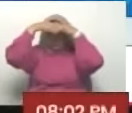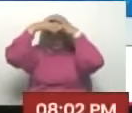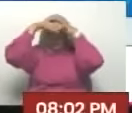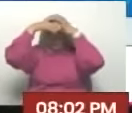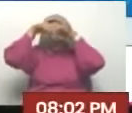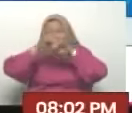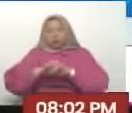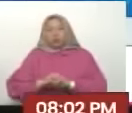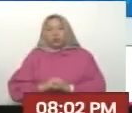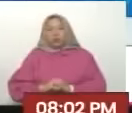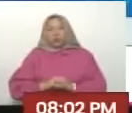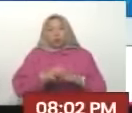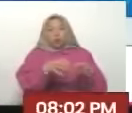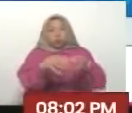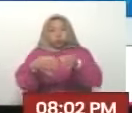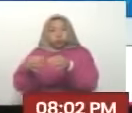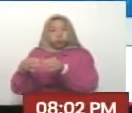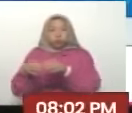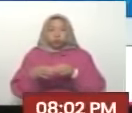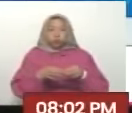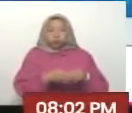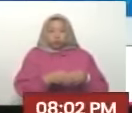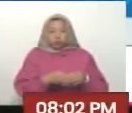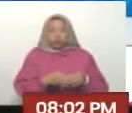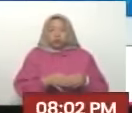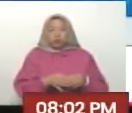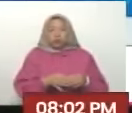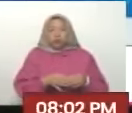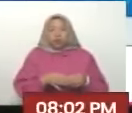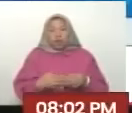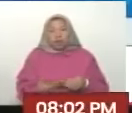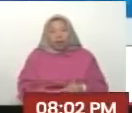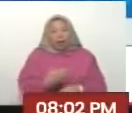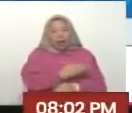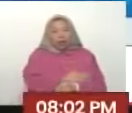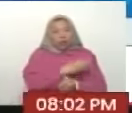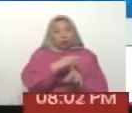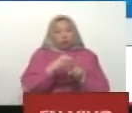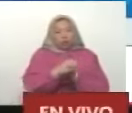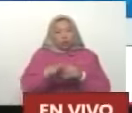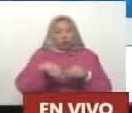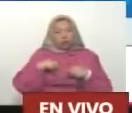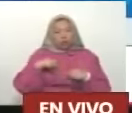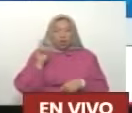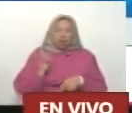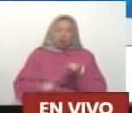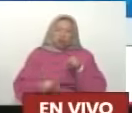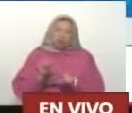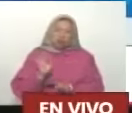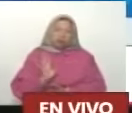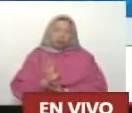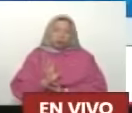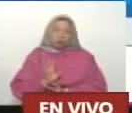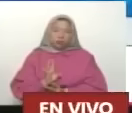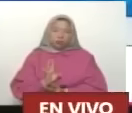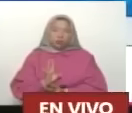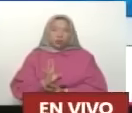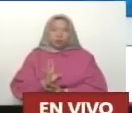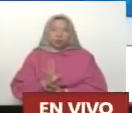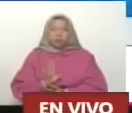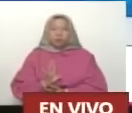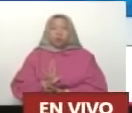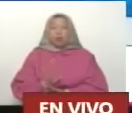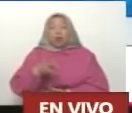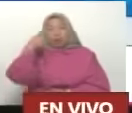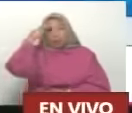grandes Conglomerados Humanos No existieron Nunca antes Salvo excepciones Como lo que es La ciudad de